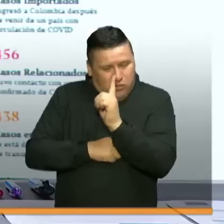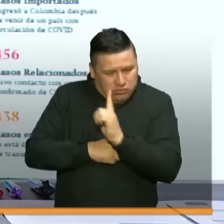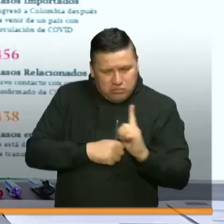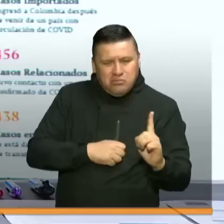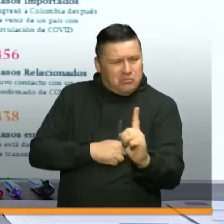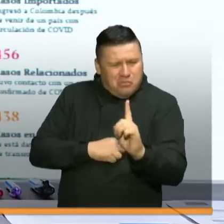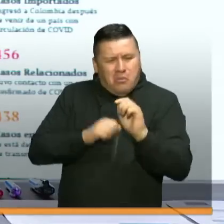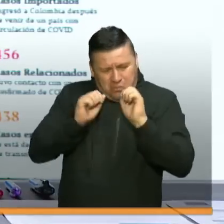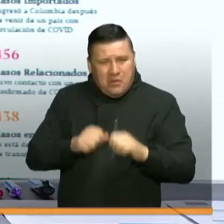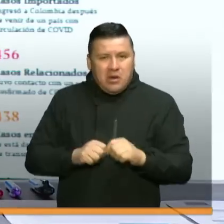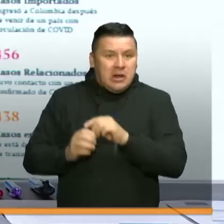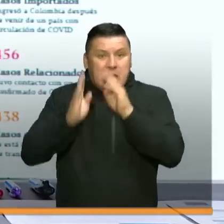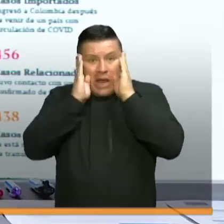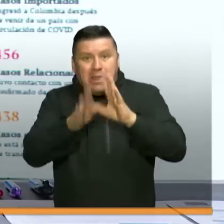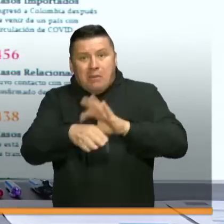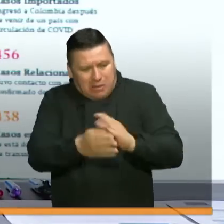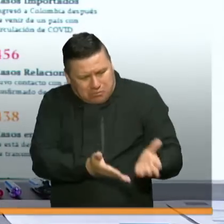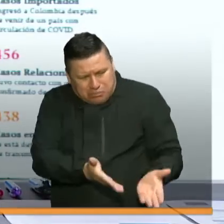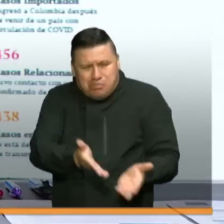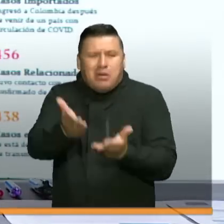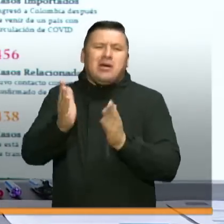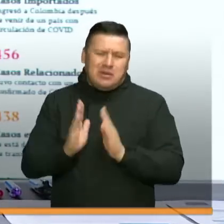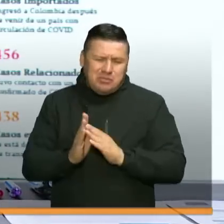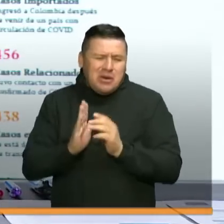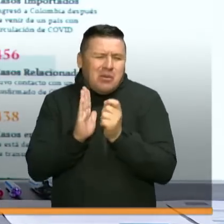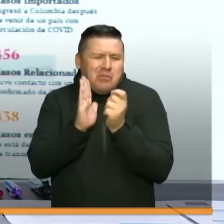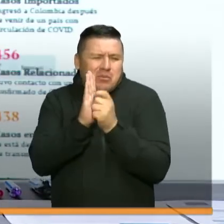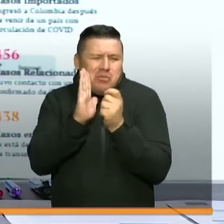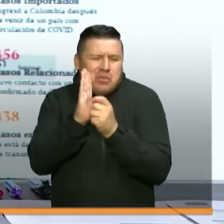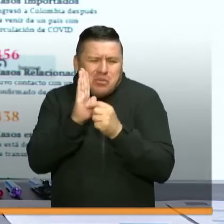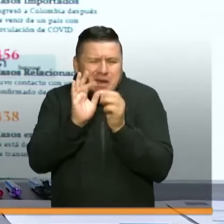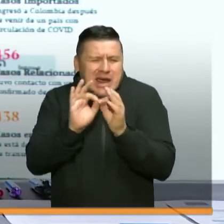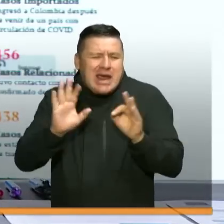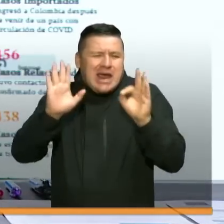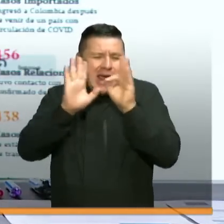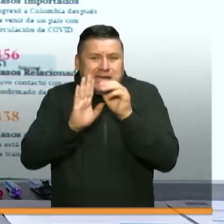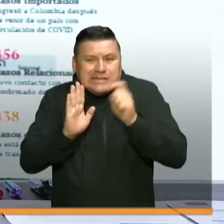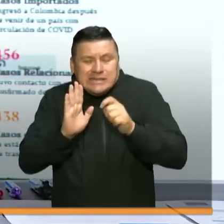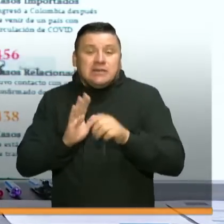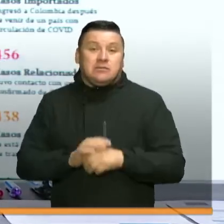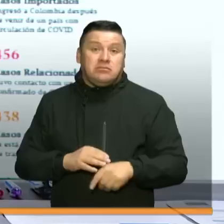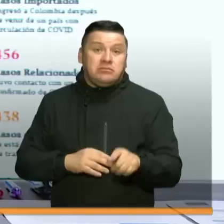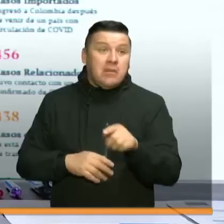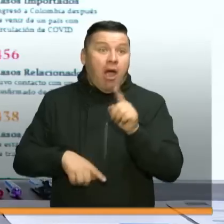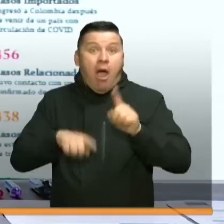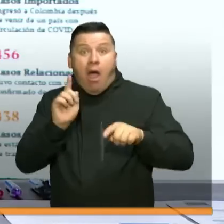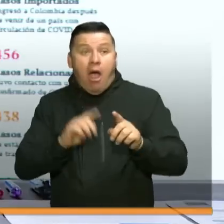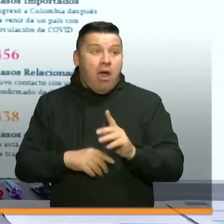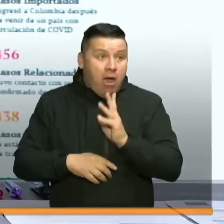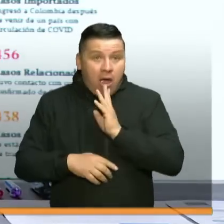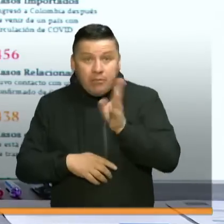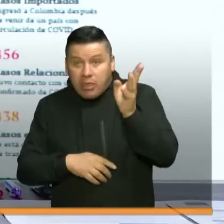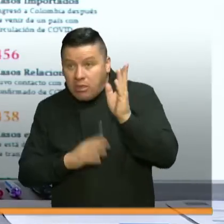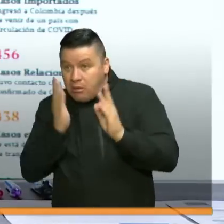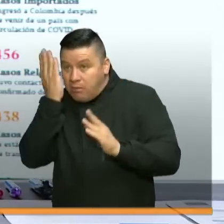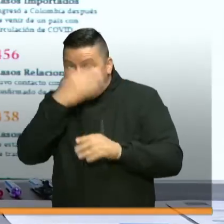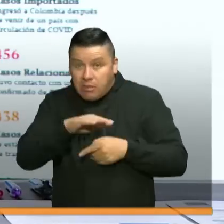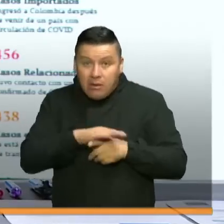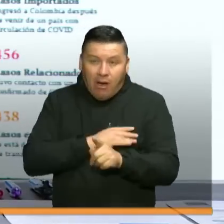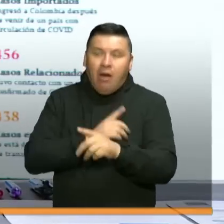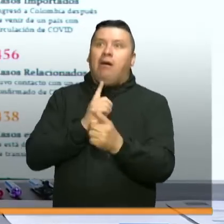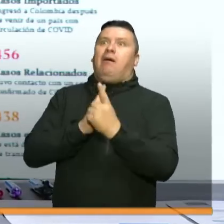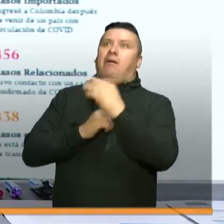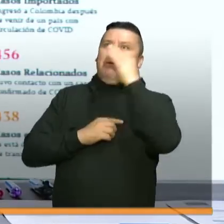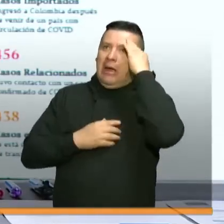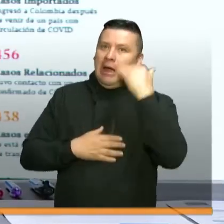contemplado la posibilidad de atención médica. Son casos muy puntuales. Pero a quien ha pretendido burlarse las autoridades y se ha encontrado con ellas,